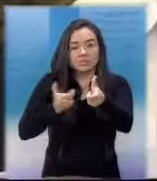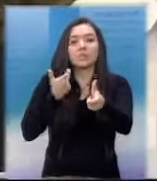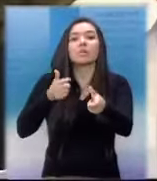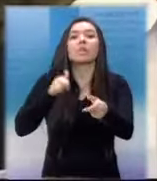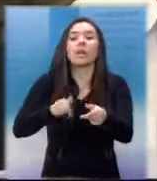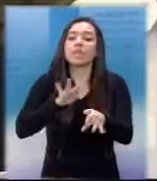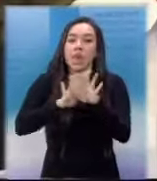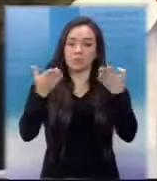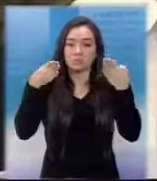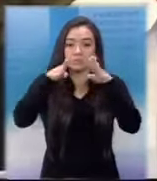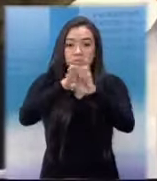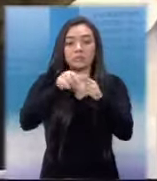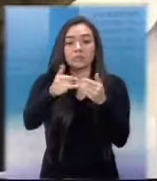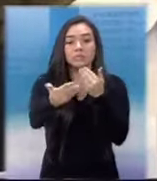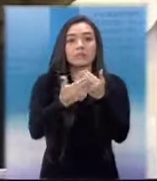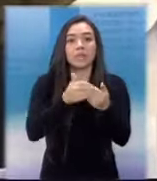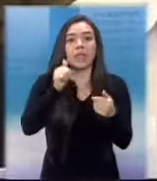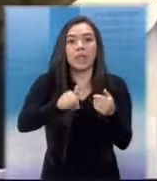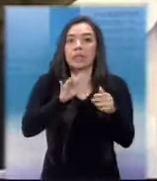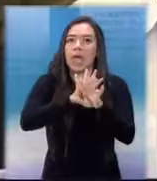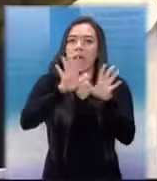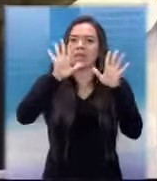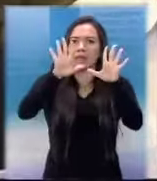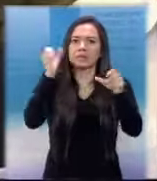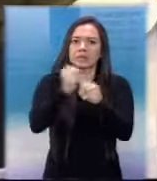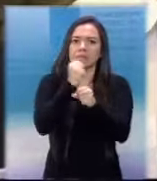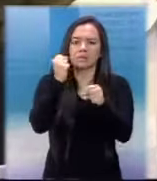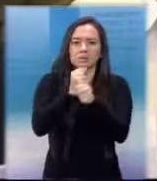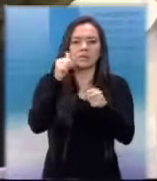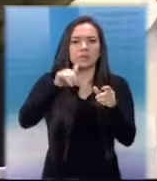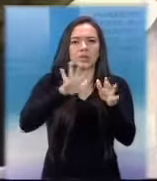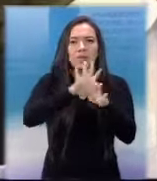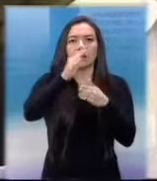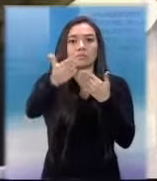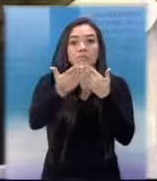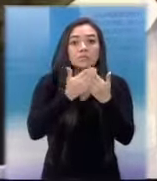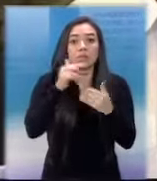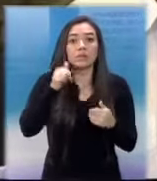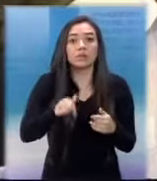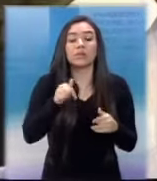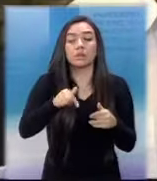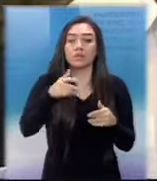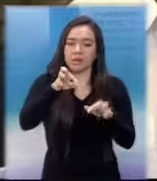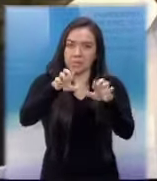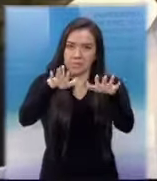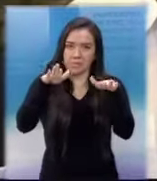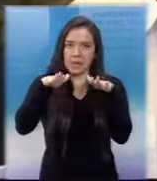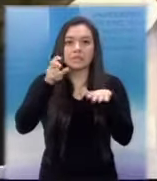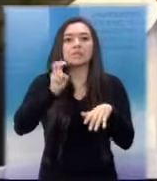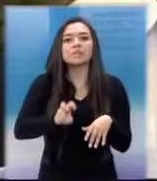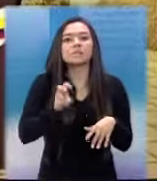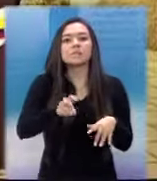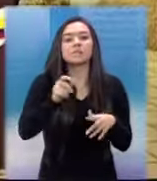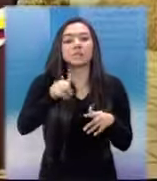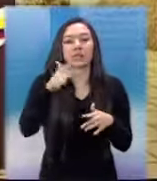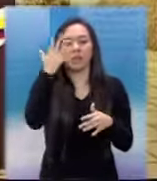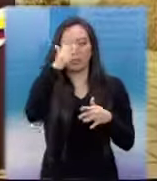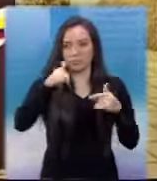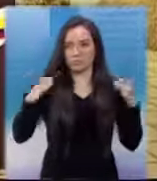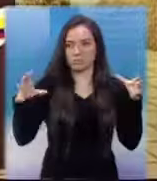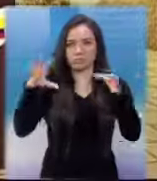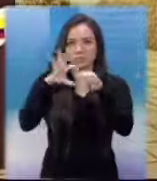jornada de cierre del 17º ciclo de las conversaciones de paz que el gobierno y las FARC sostienen en La Habana.